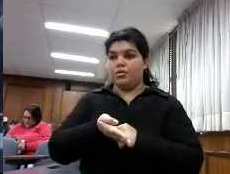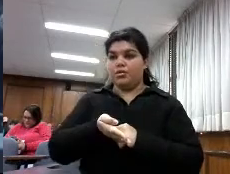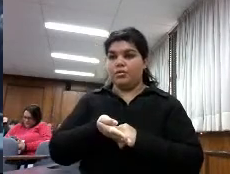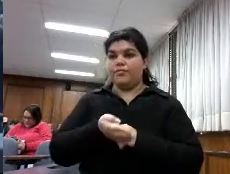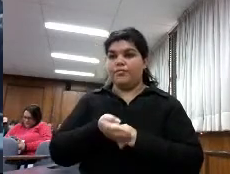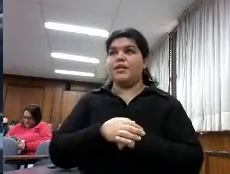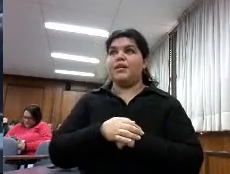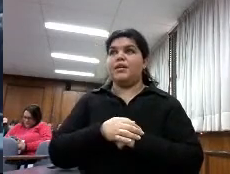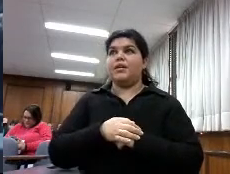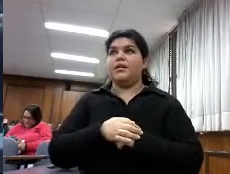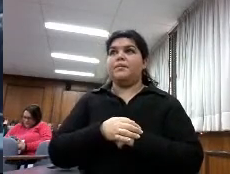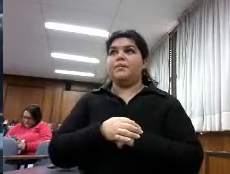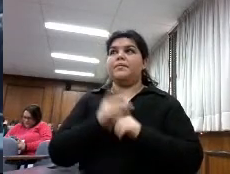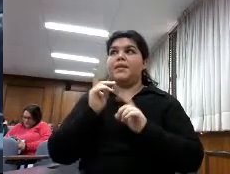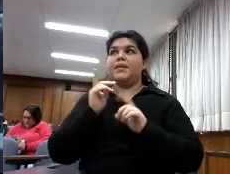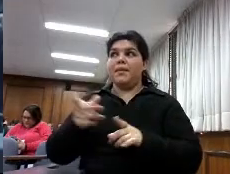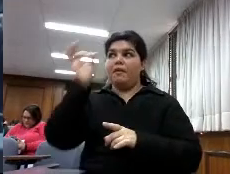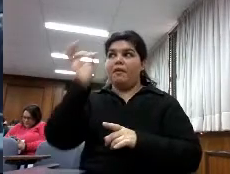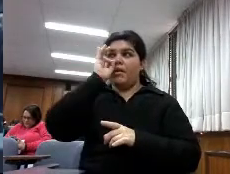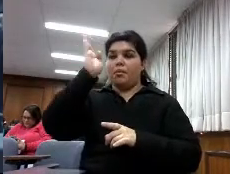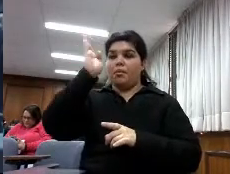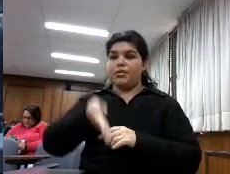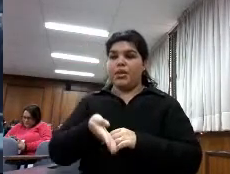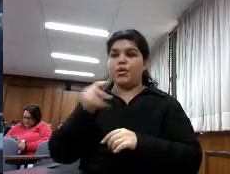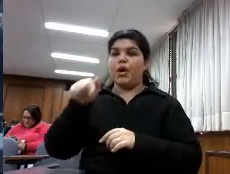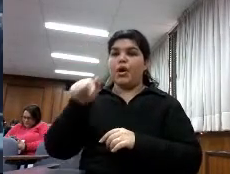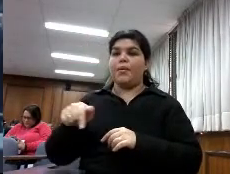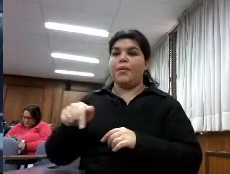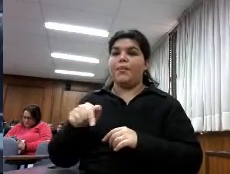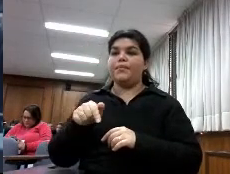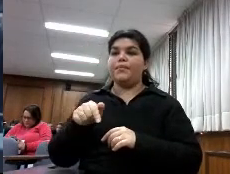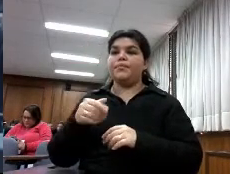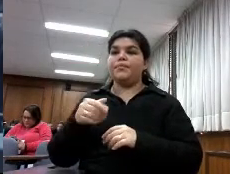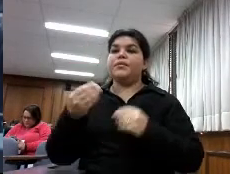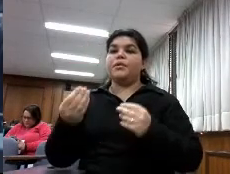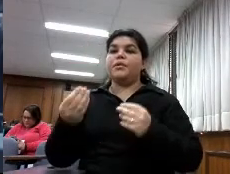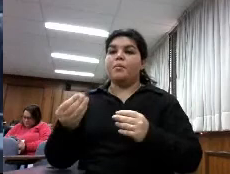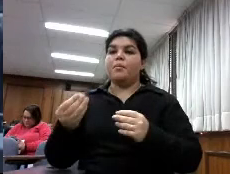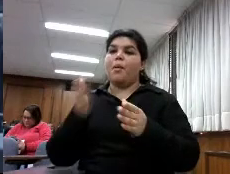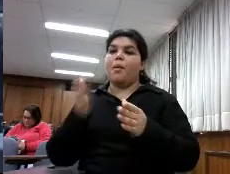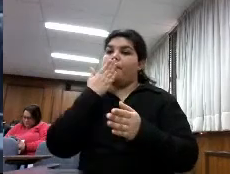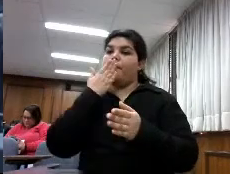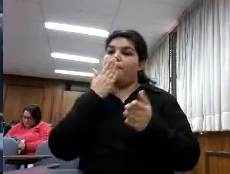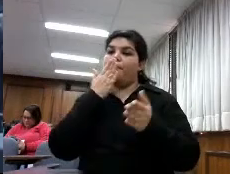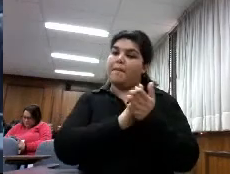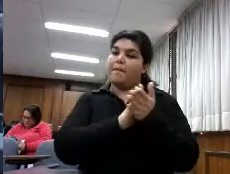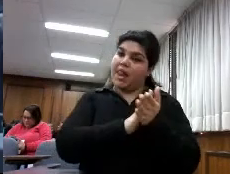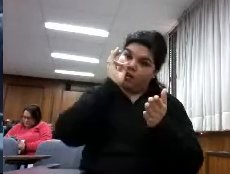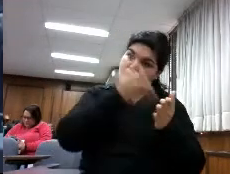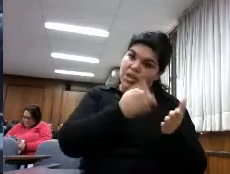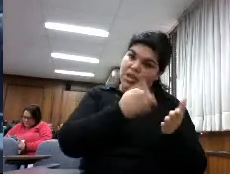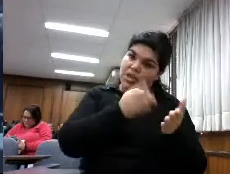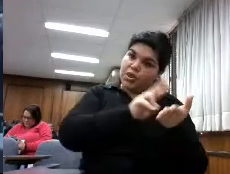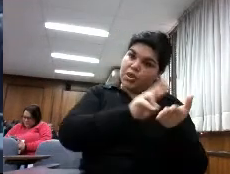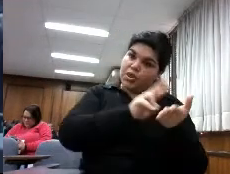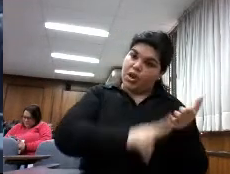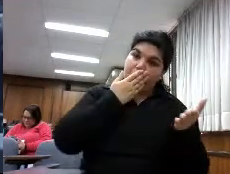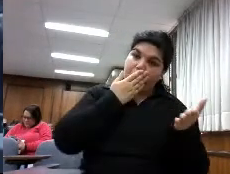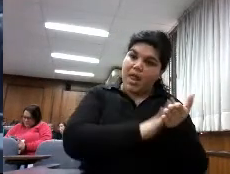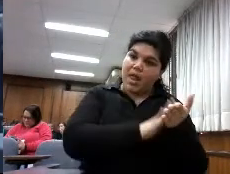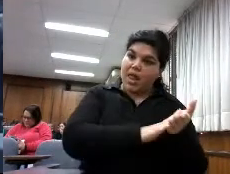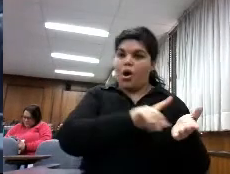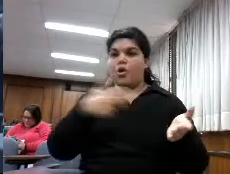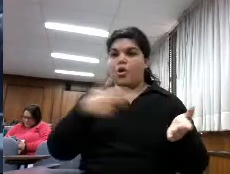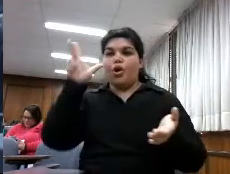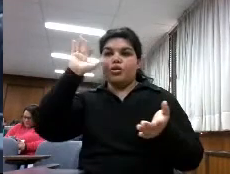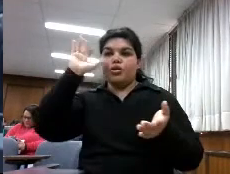esto está también en una encuesta de Pew Research somos lectores en papel y dedicamos menos tiempo muchísimo menos tiempo una